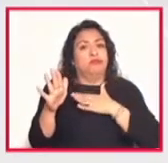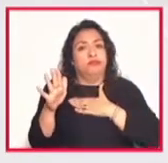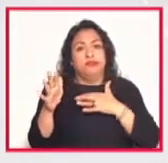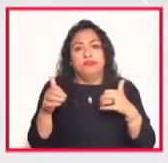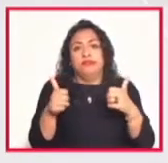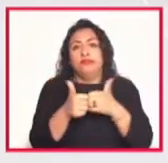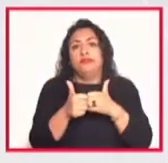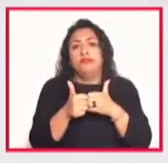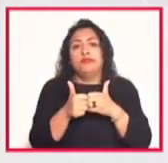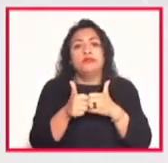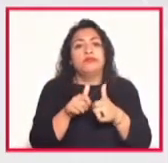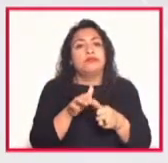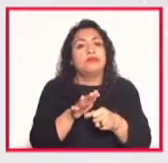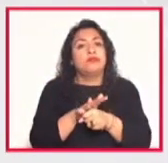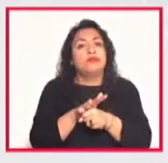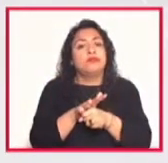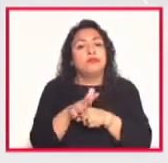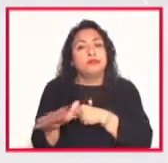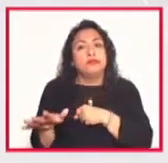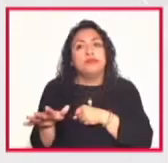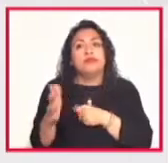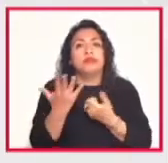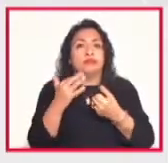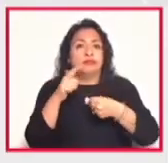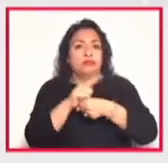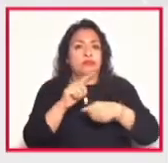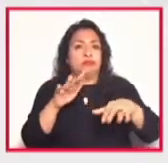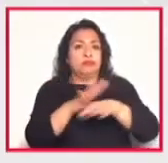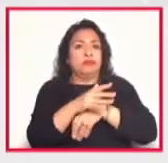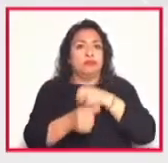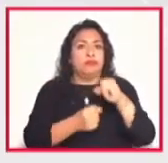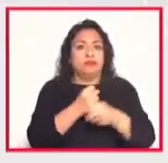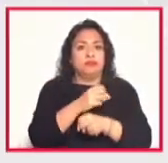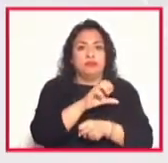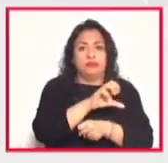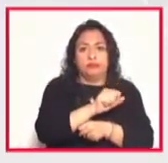con los movimientos sociales de los años sesentas